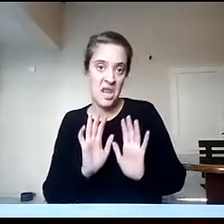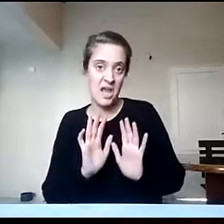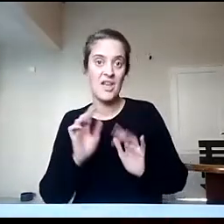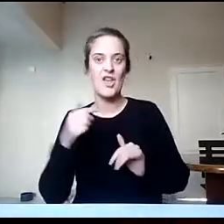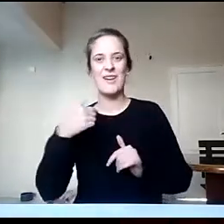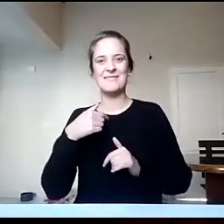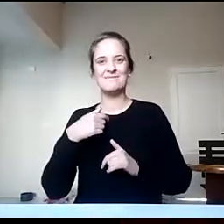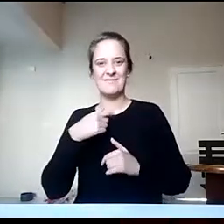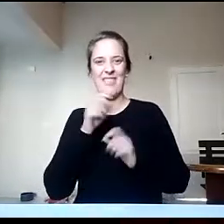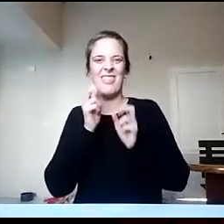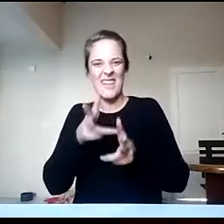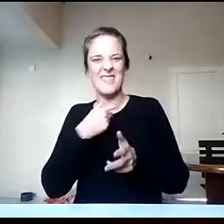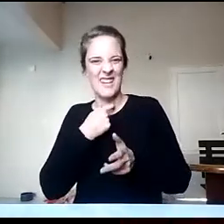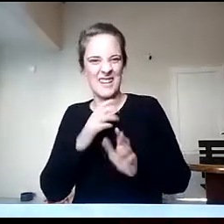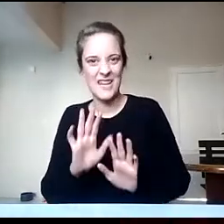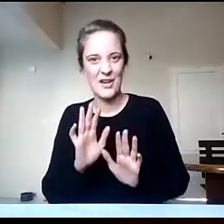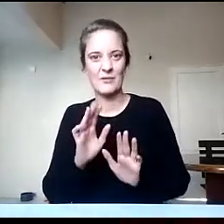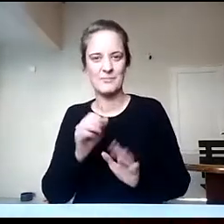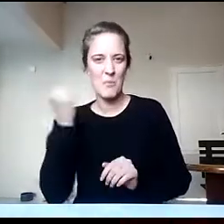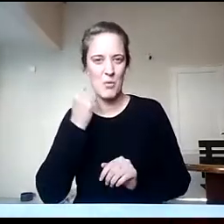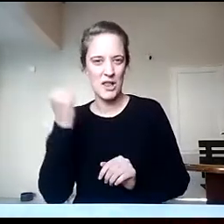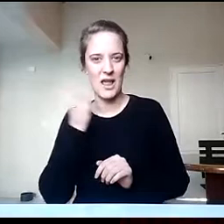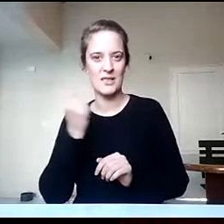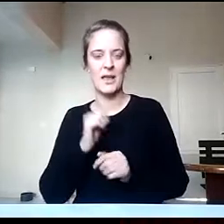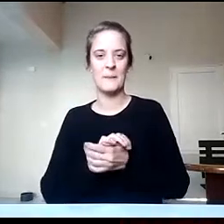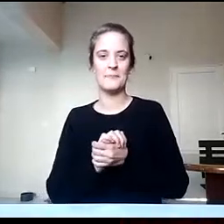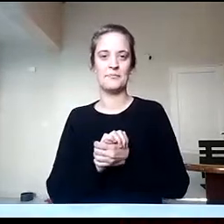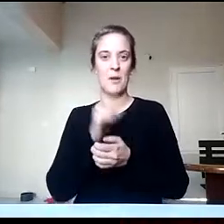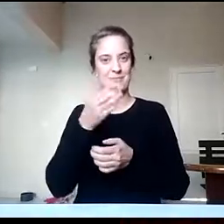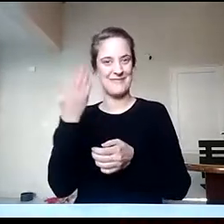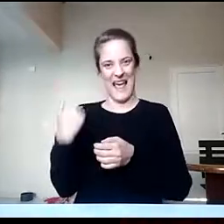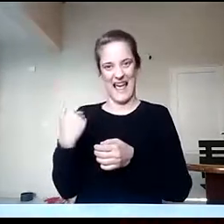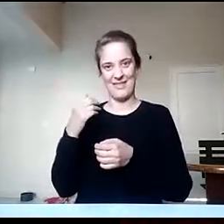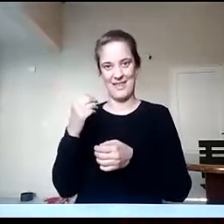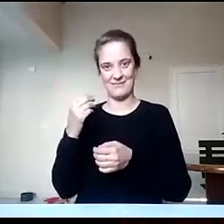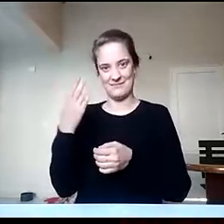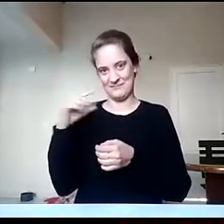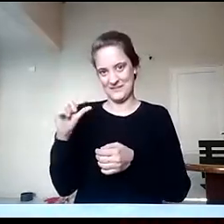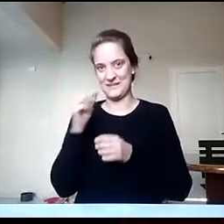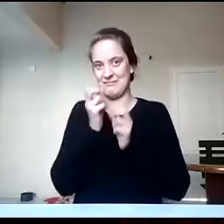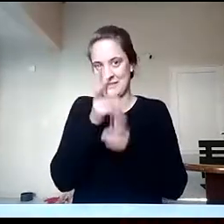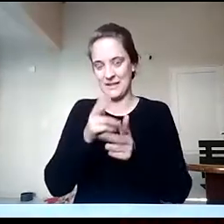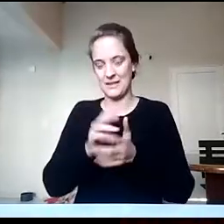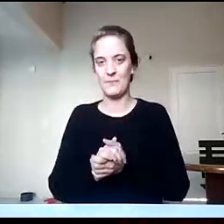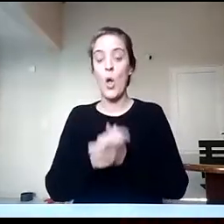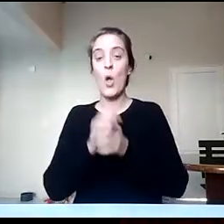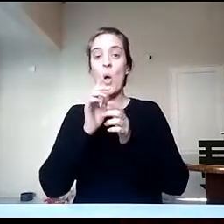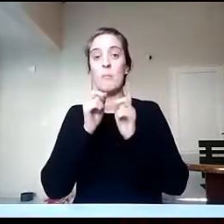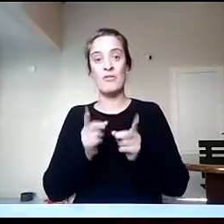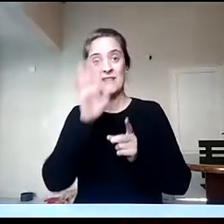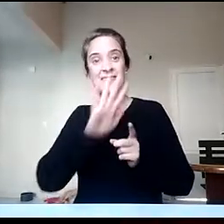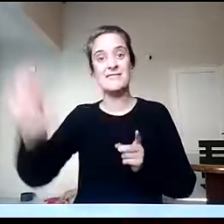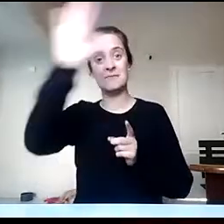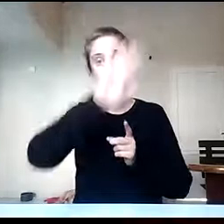importante que ha manifestado recién, que los profesorados, los profesores de geografía, son considerados una